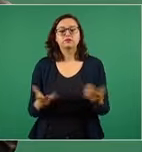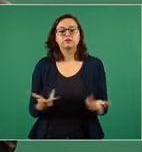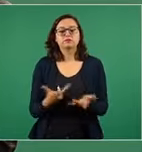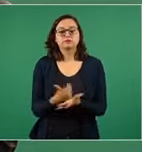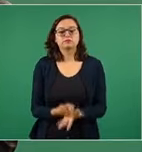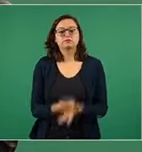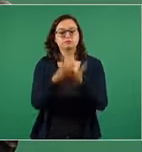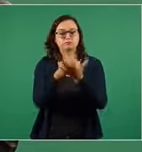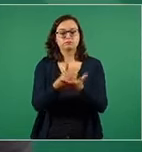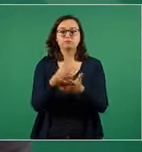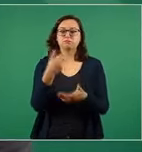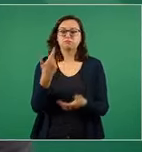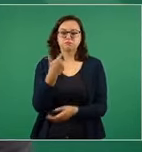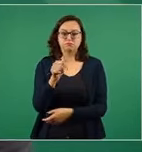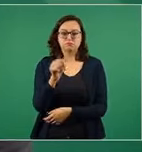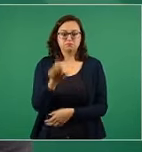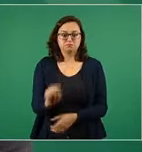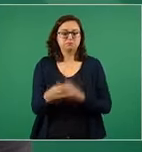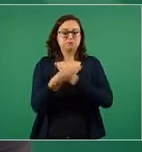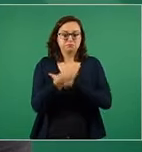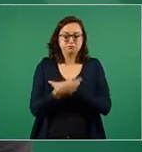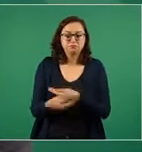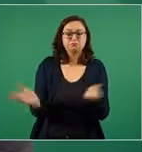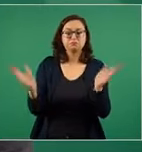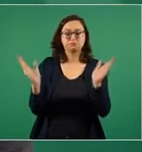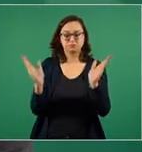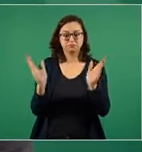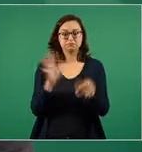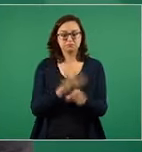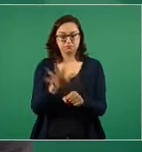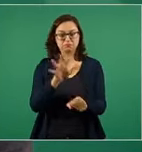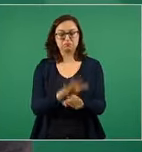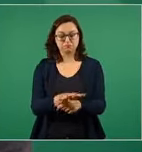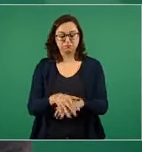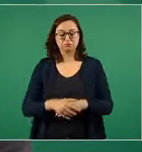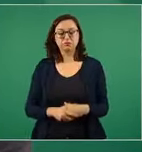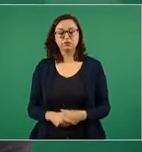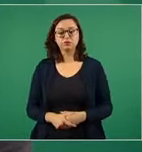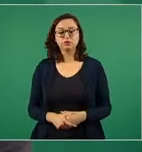no falte el abasto del gas. Entonces,